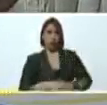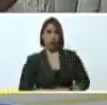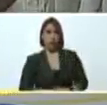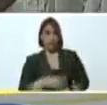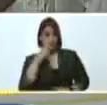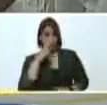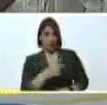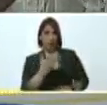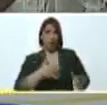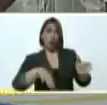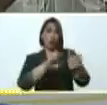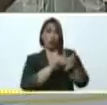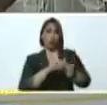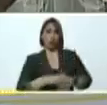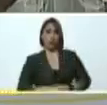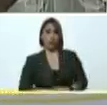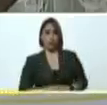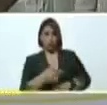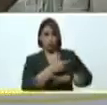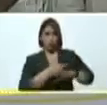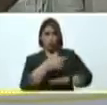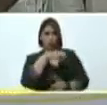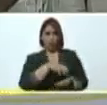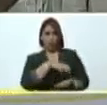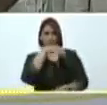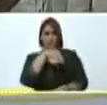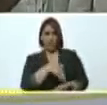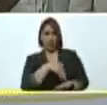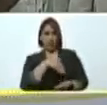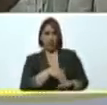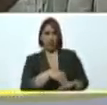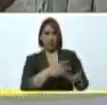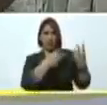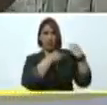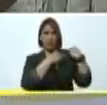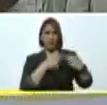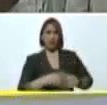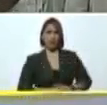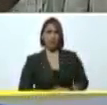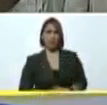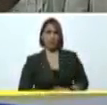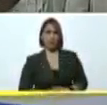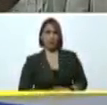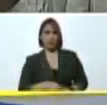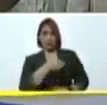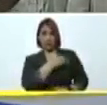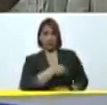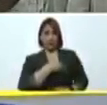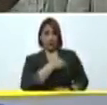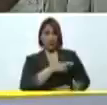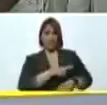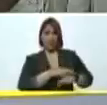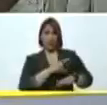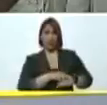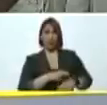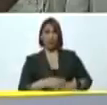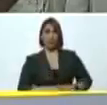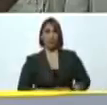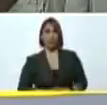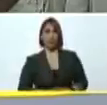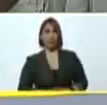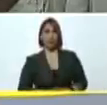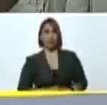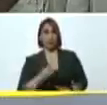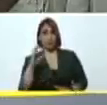viendo nuevamente al gobernador del estado Miranda al jefe a su jefe de la misión médica en